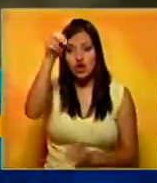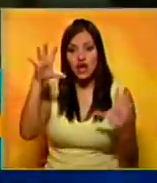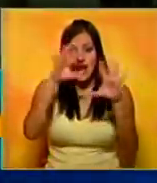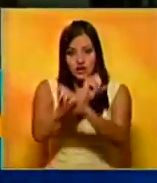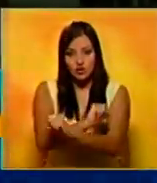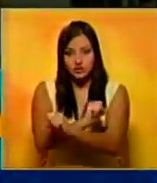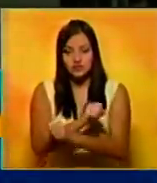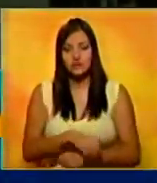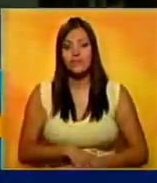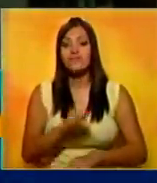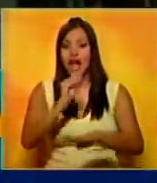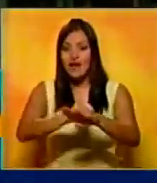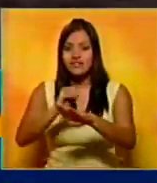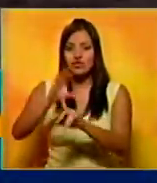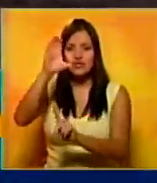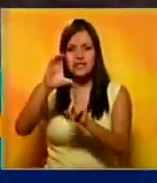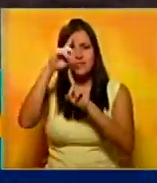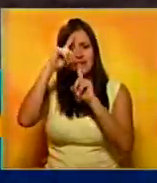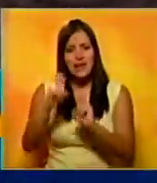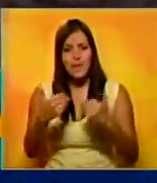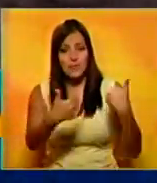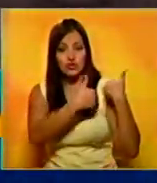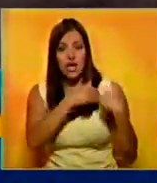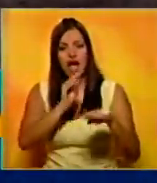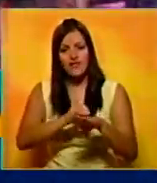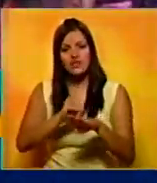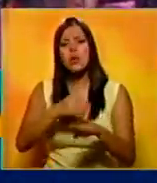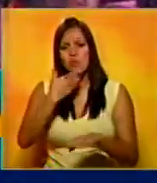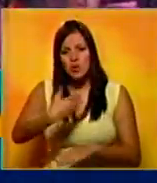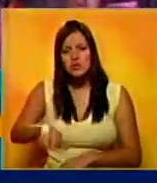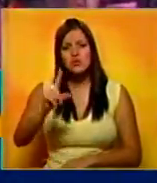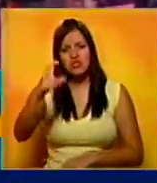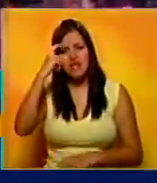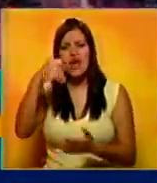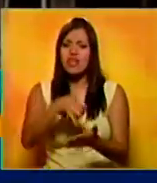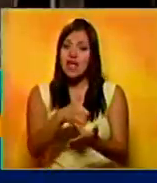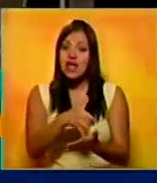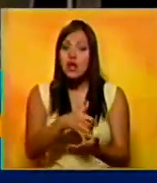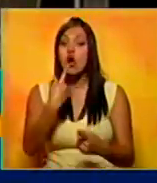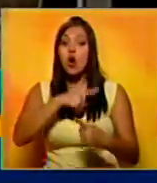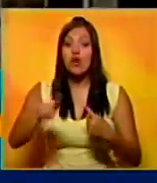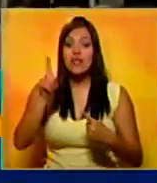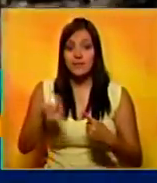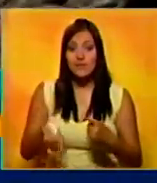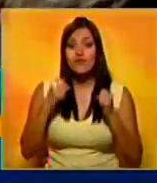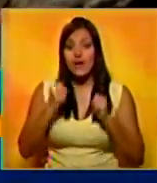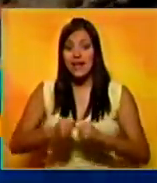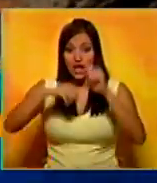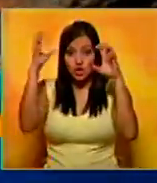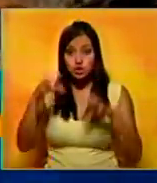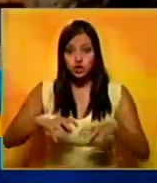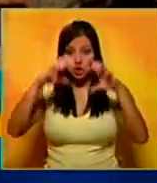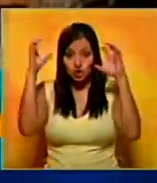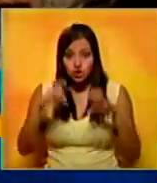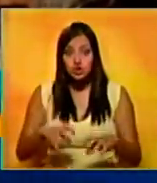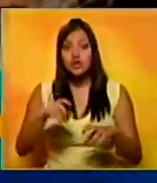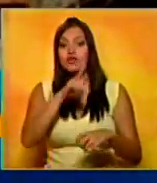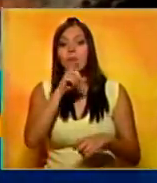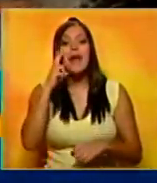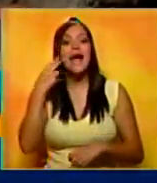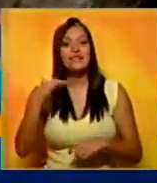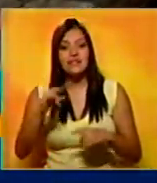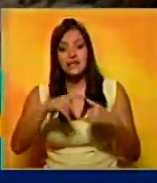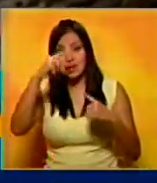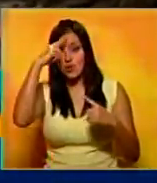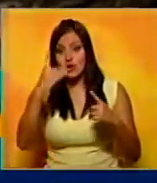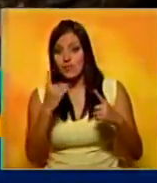Los meteorólogos esperan que se debilite en las próximas 24 horas, mientras tanto ocasiona fuertes lluvias en Bahamas, Haití y República